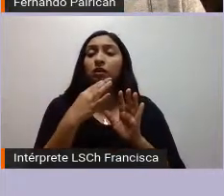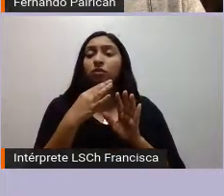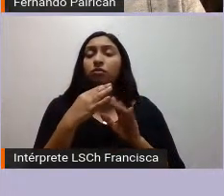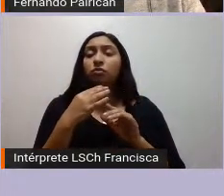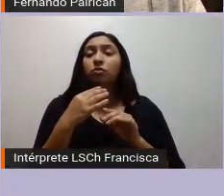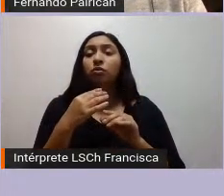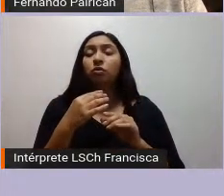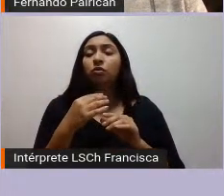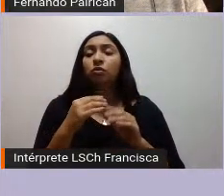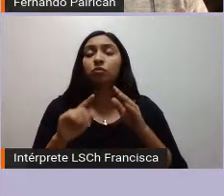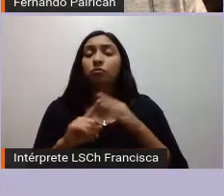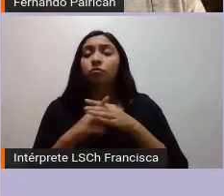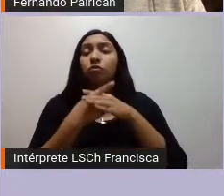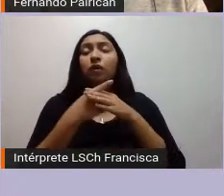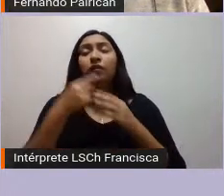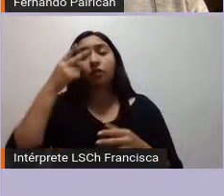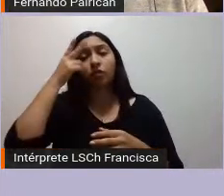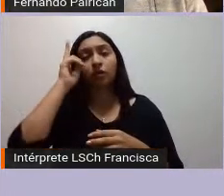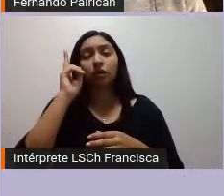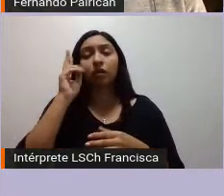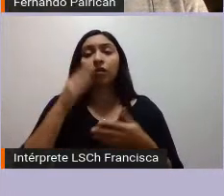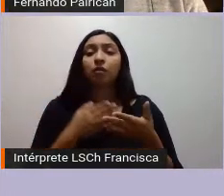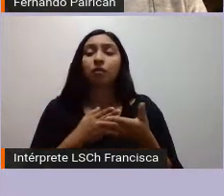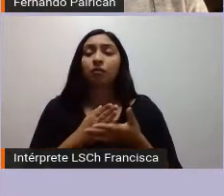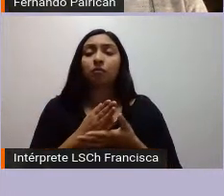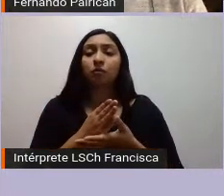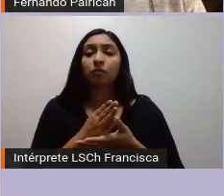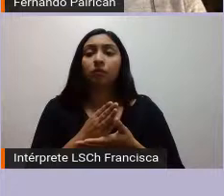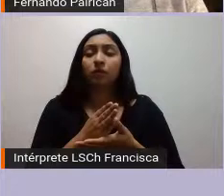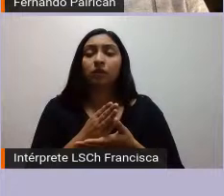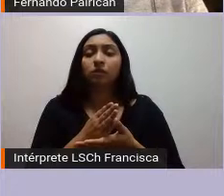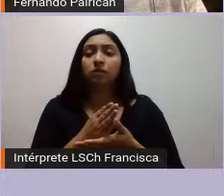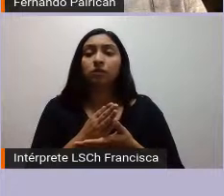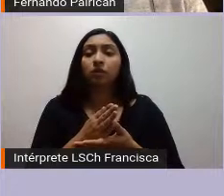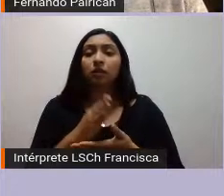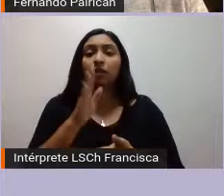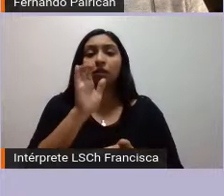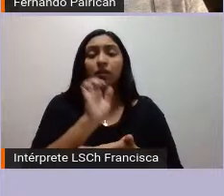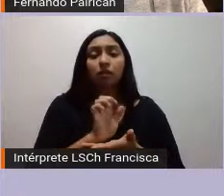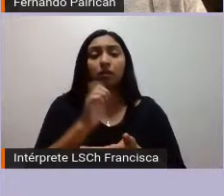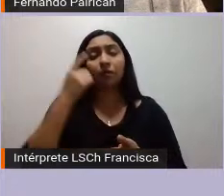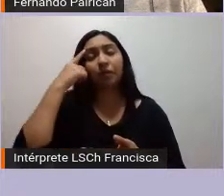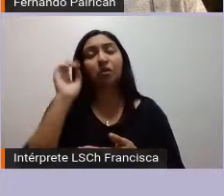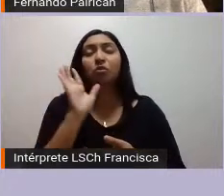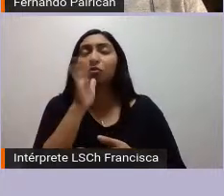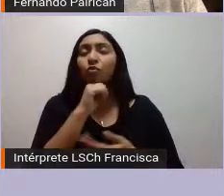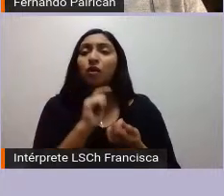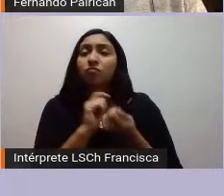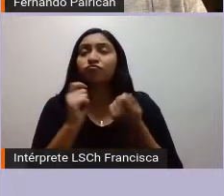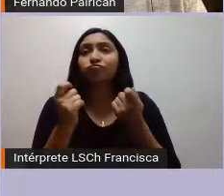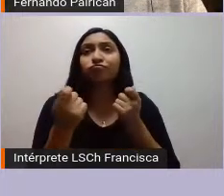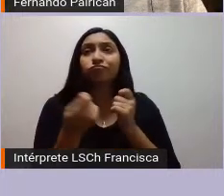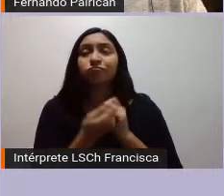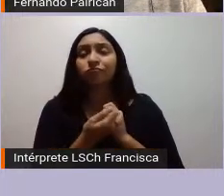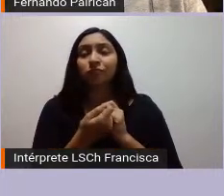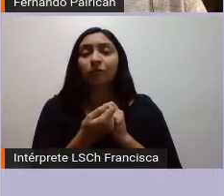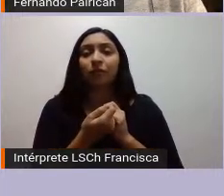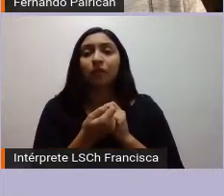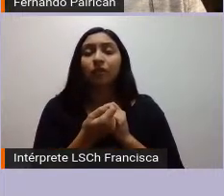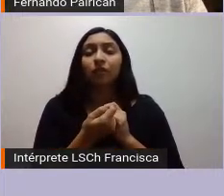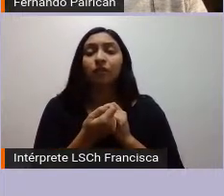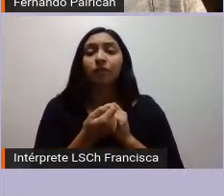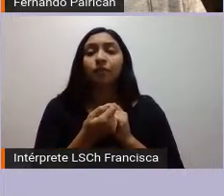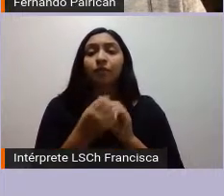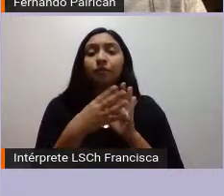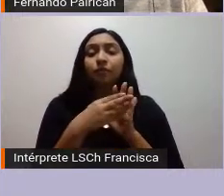construcción de Estado pero al coincidir y no a generar reformas al modelo económico se comienza a gestar lo que Claudia Zapata y